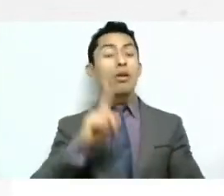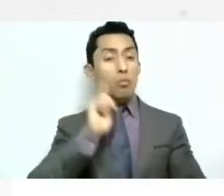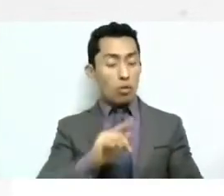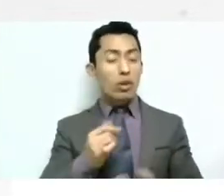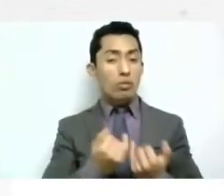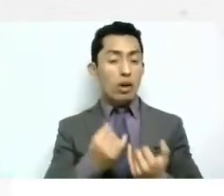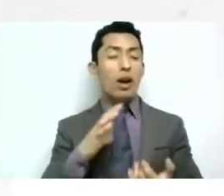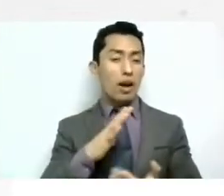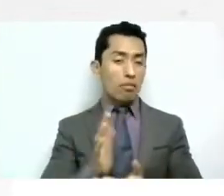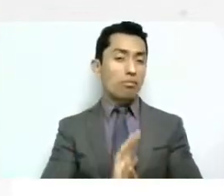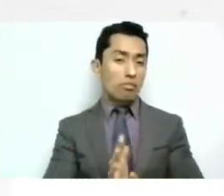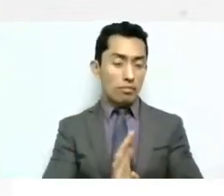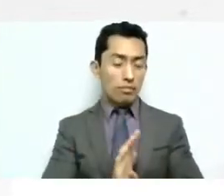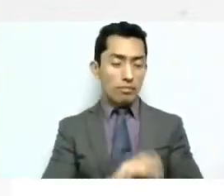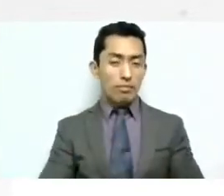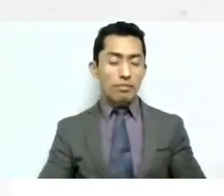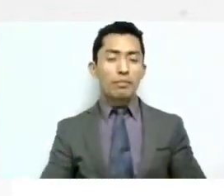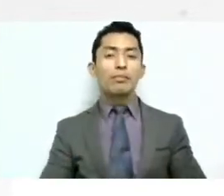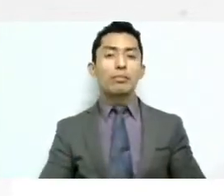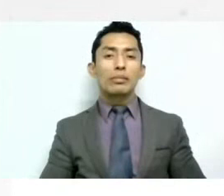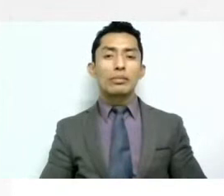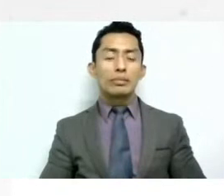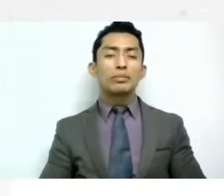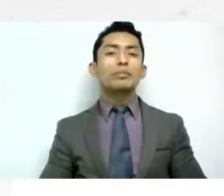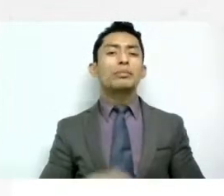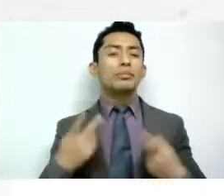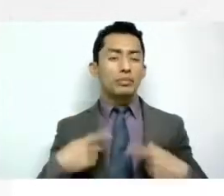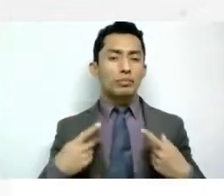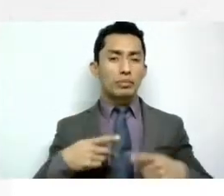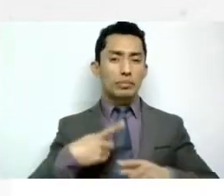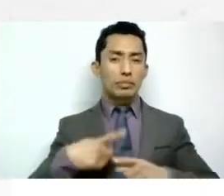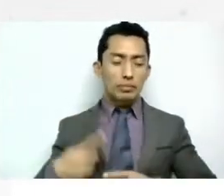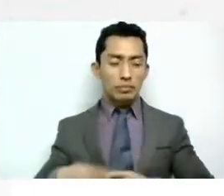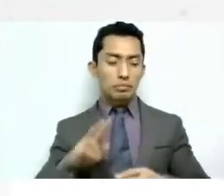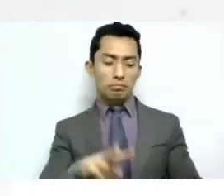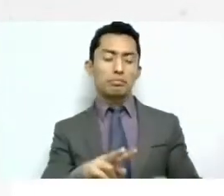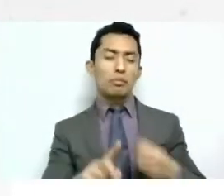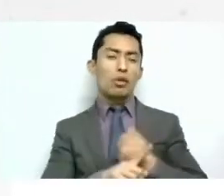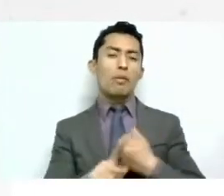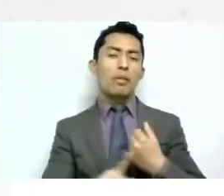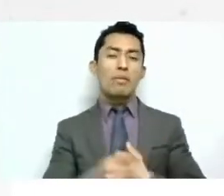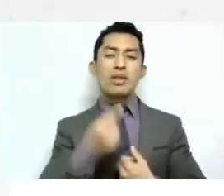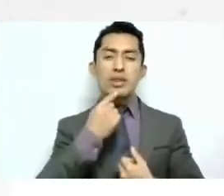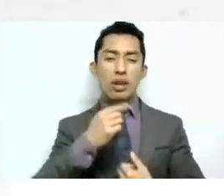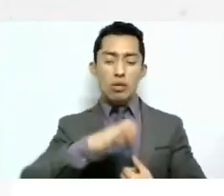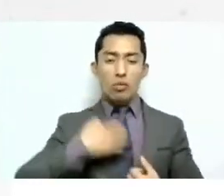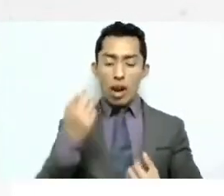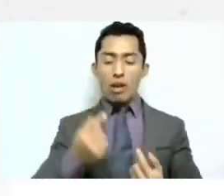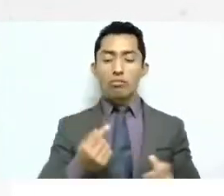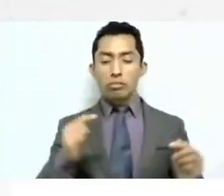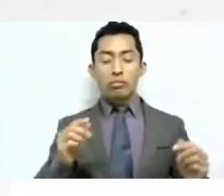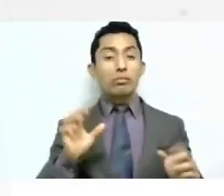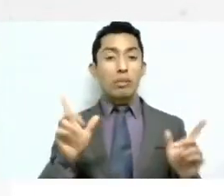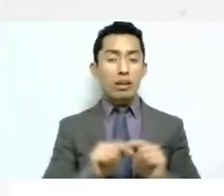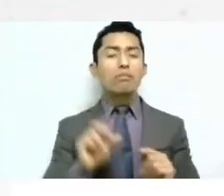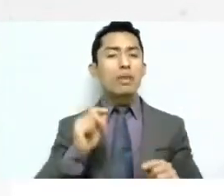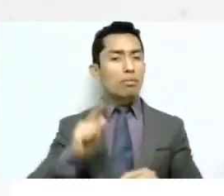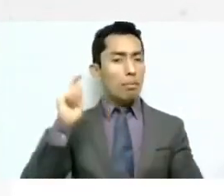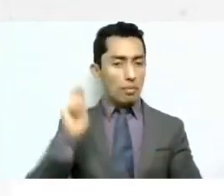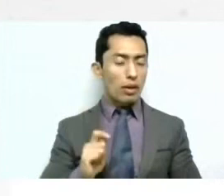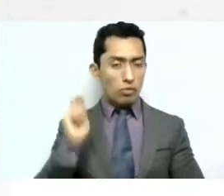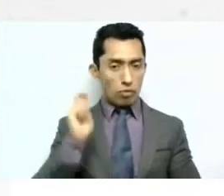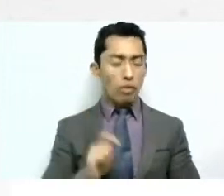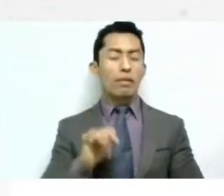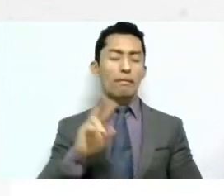y hacen hay varias personas que dicen no es un problema solo de guarderías también en pensiones tienen toda la razón los